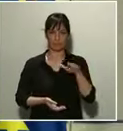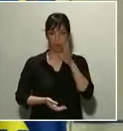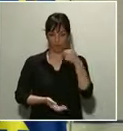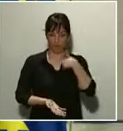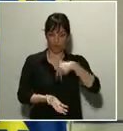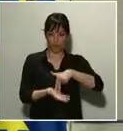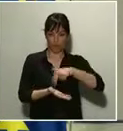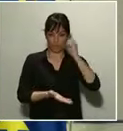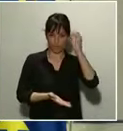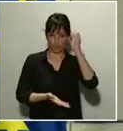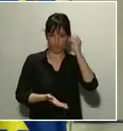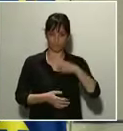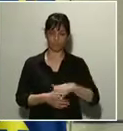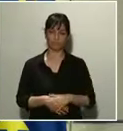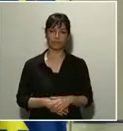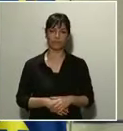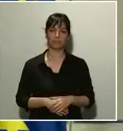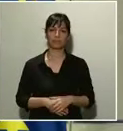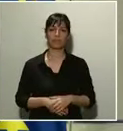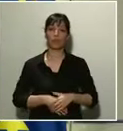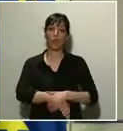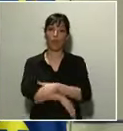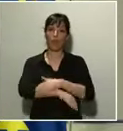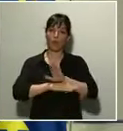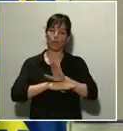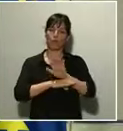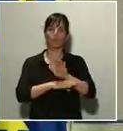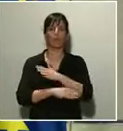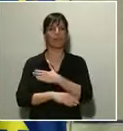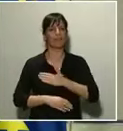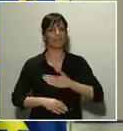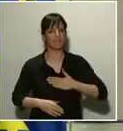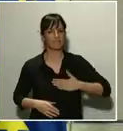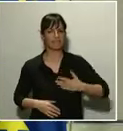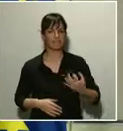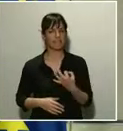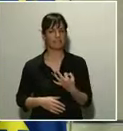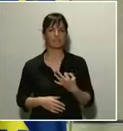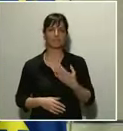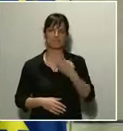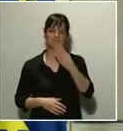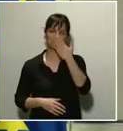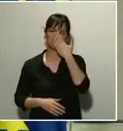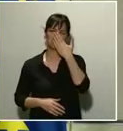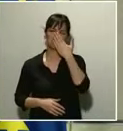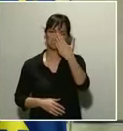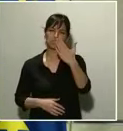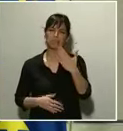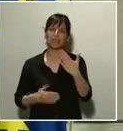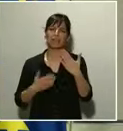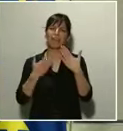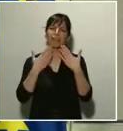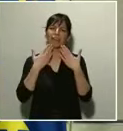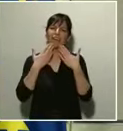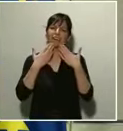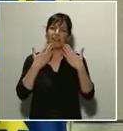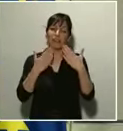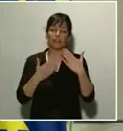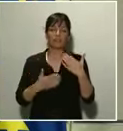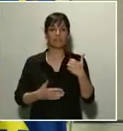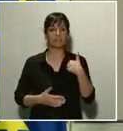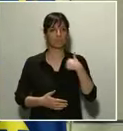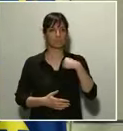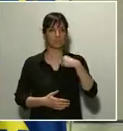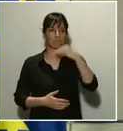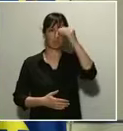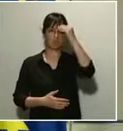tarde, quisiera en nombre del gobierno agradecer muy sinceramente y creo que expreso también el sentimiento de muchos